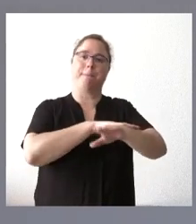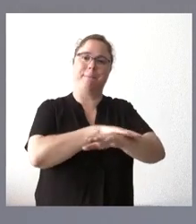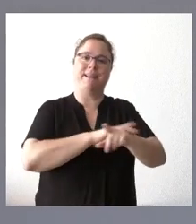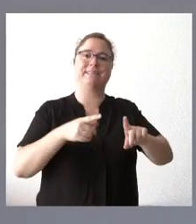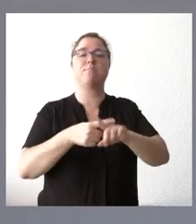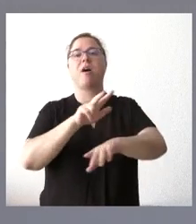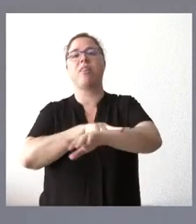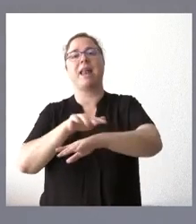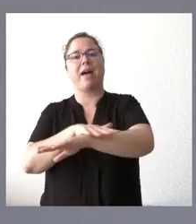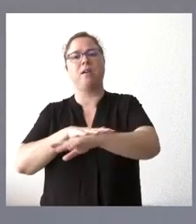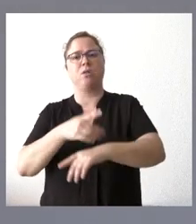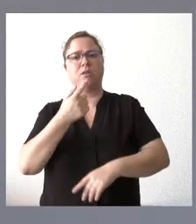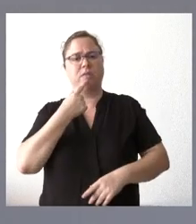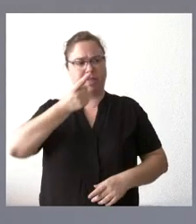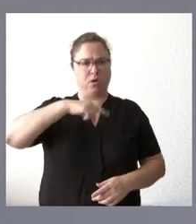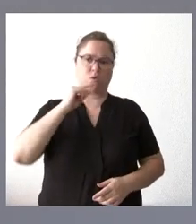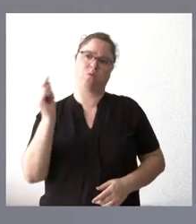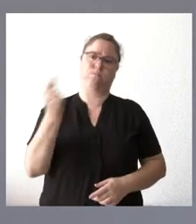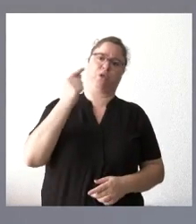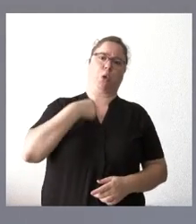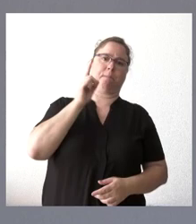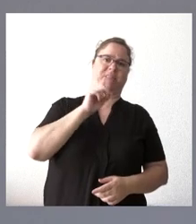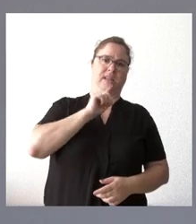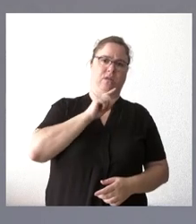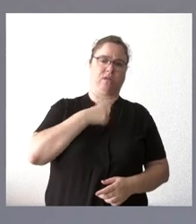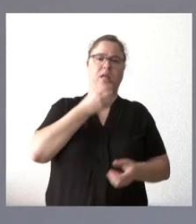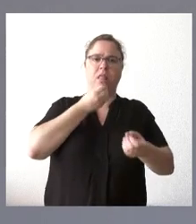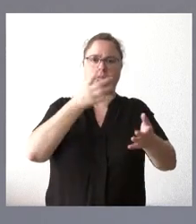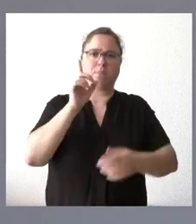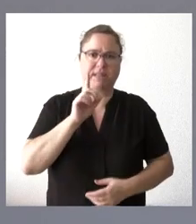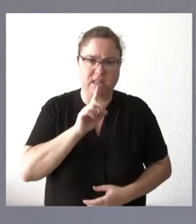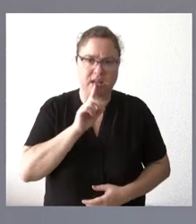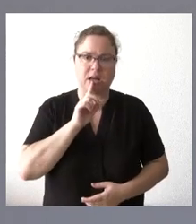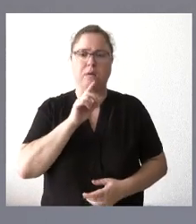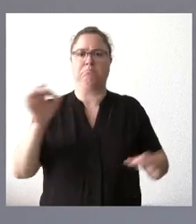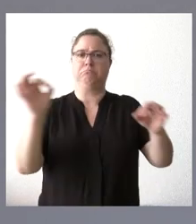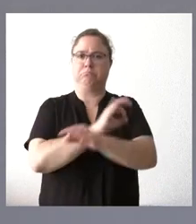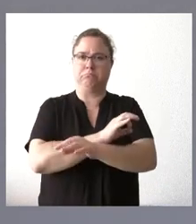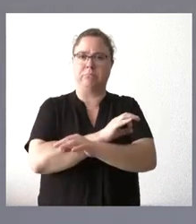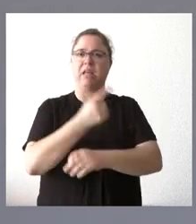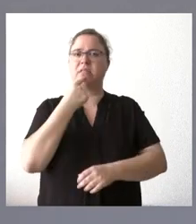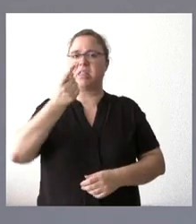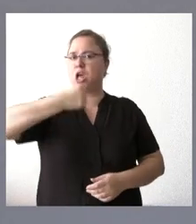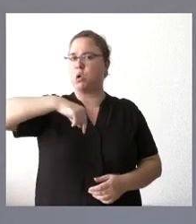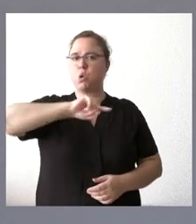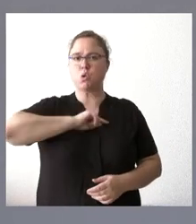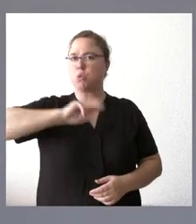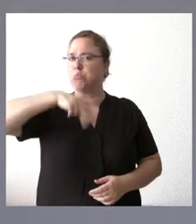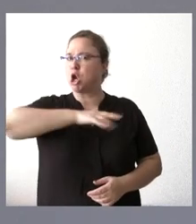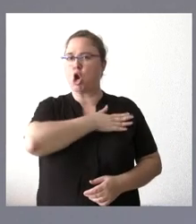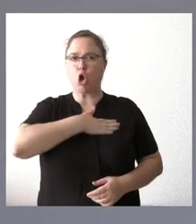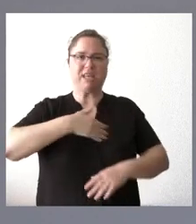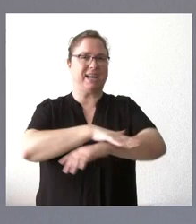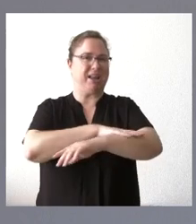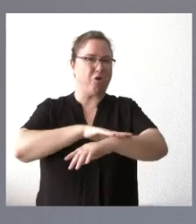delegada del Gobierno de mentir y de informar equivocadamente y de afirmar que nunca fue deseo del Gobierno de España